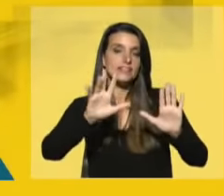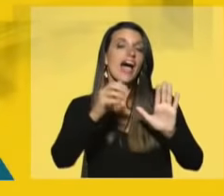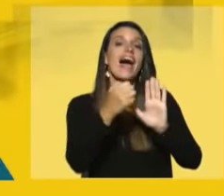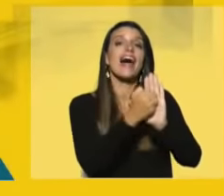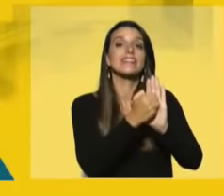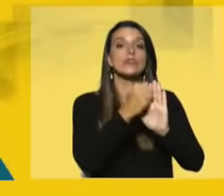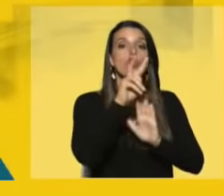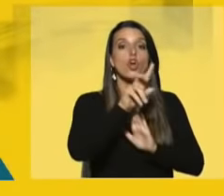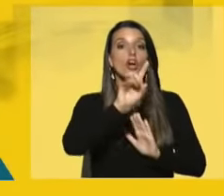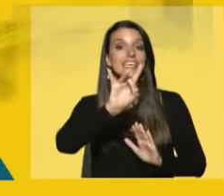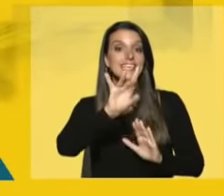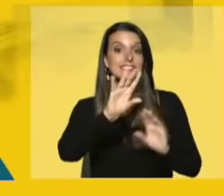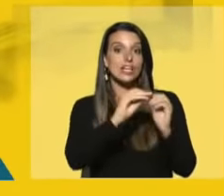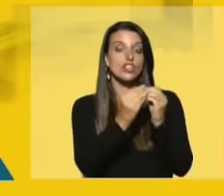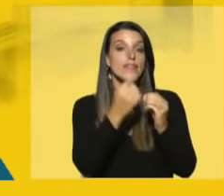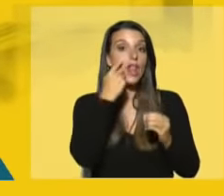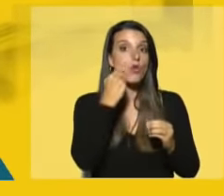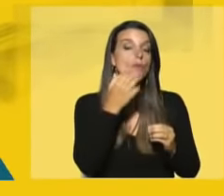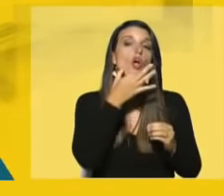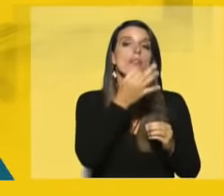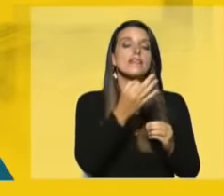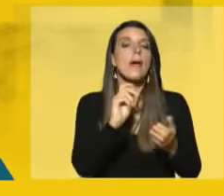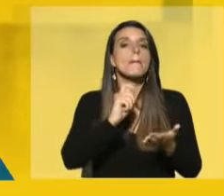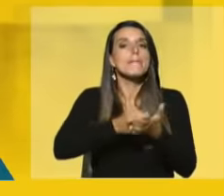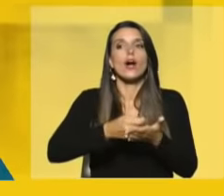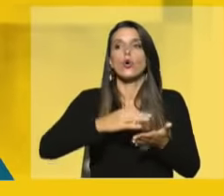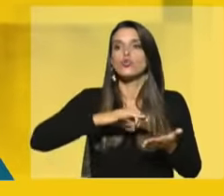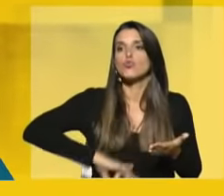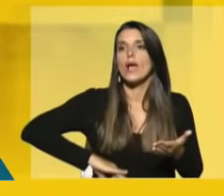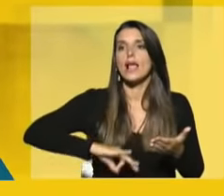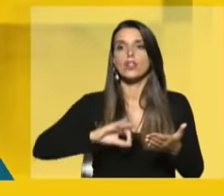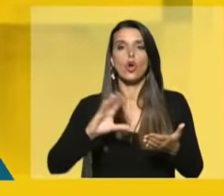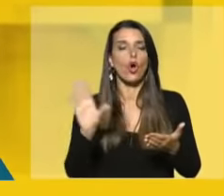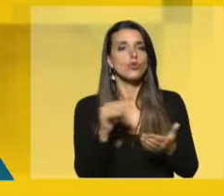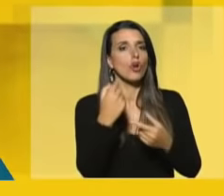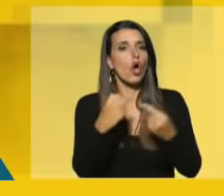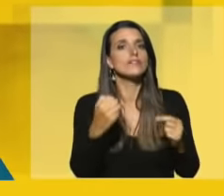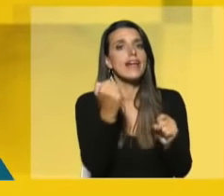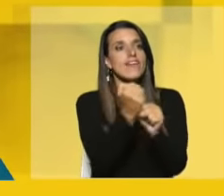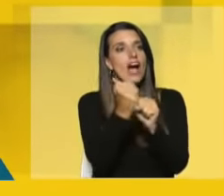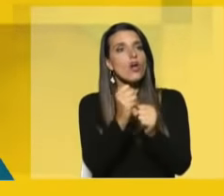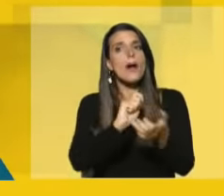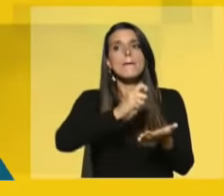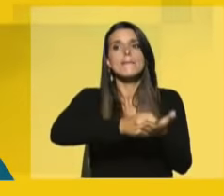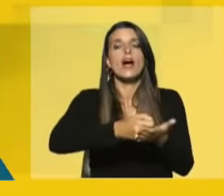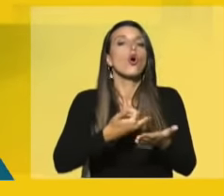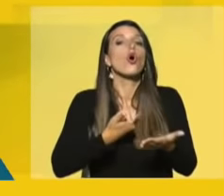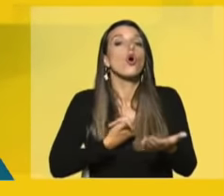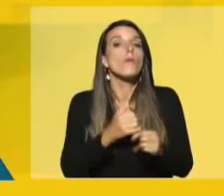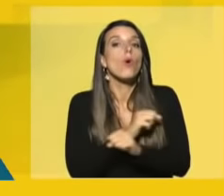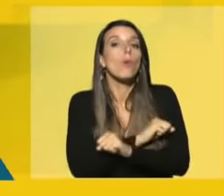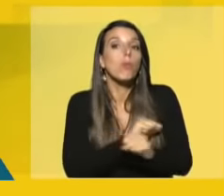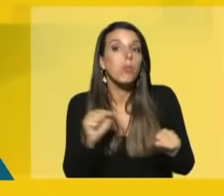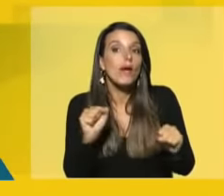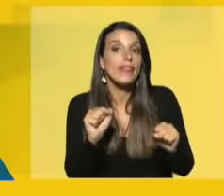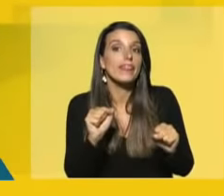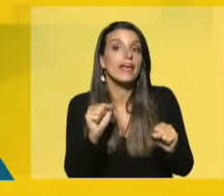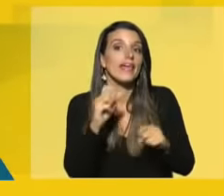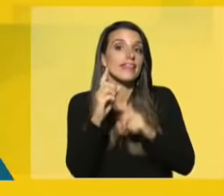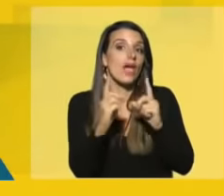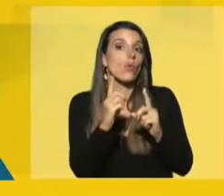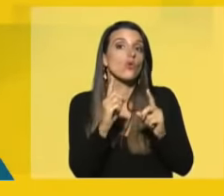artículo 215 establece que el pago de salarios y otras remuneraciones a trabajadores podrá efectuarse a través de